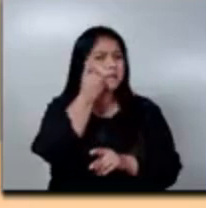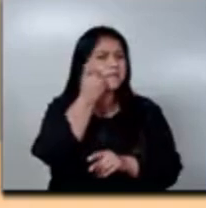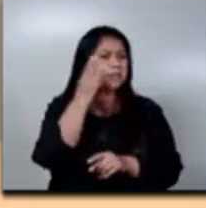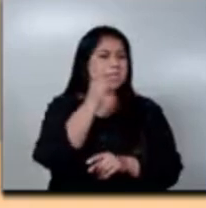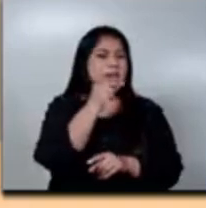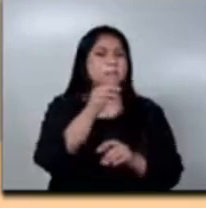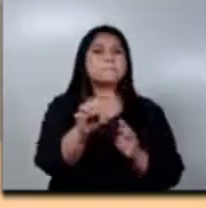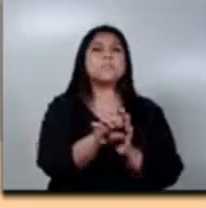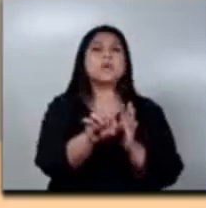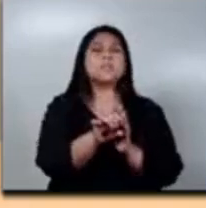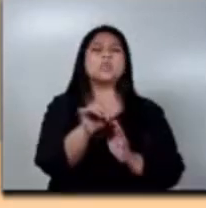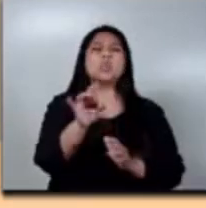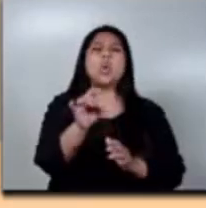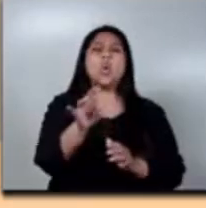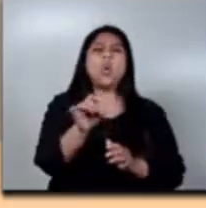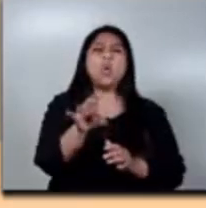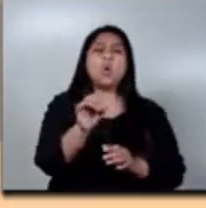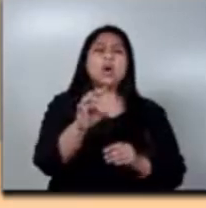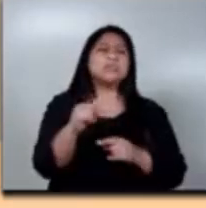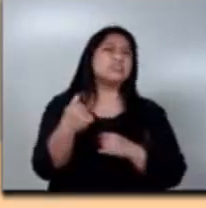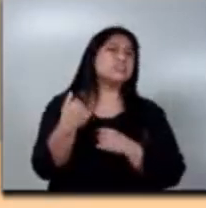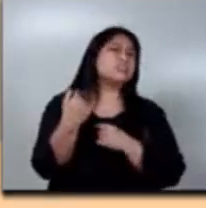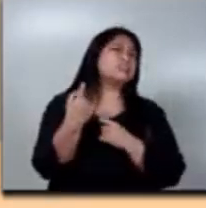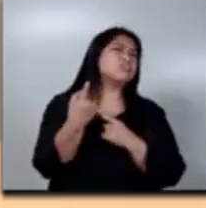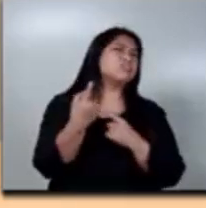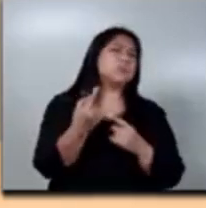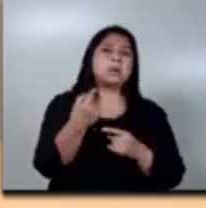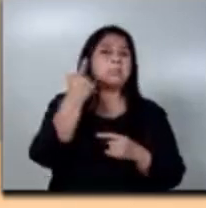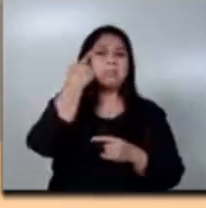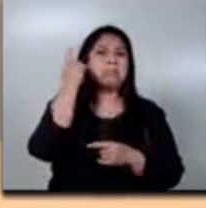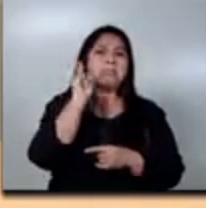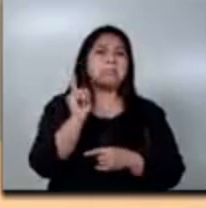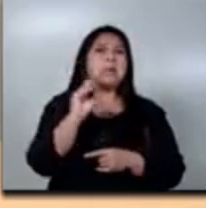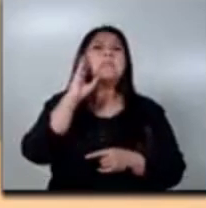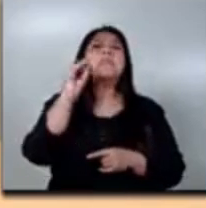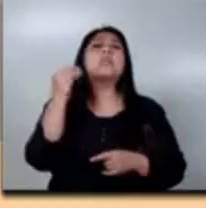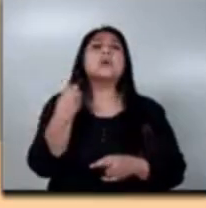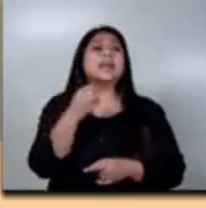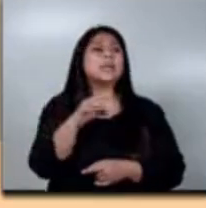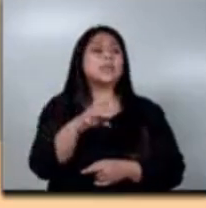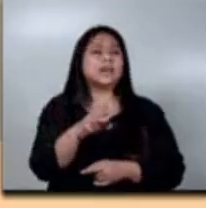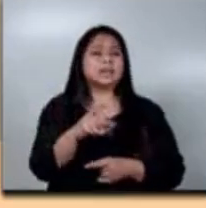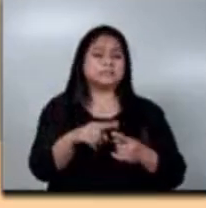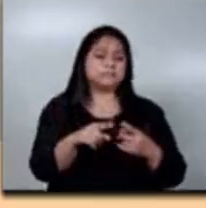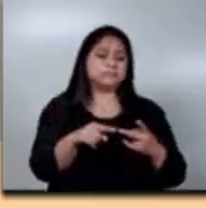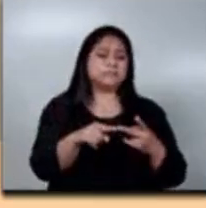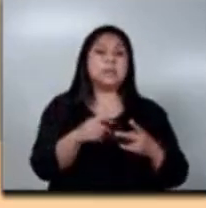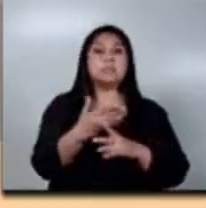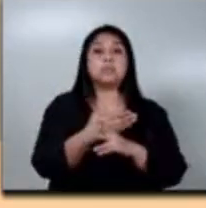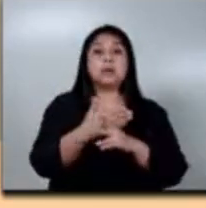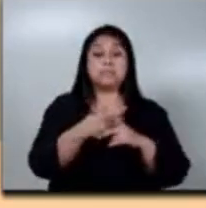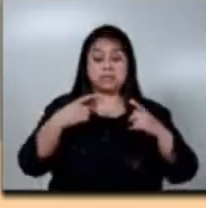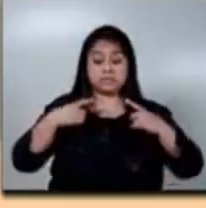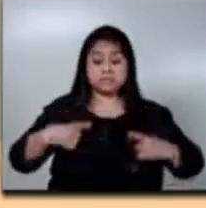dolores crónicos, que a veces no se sabe la causa de los mismos. problemas en el desarrollo psicomotor, sensorial